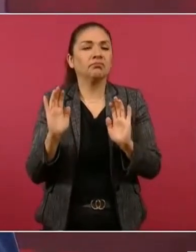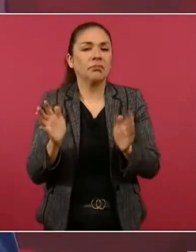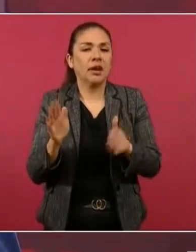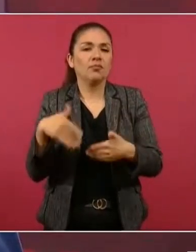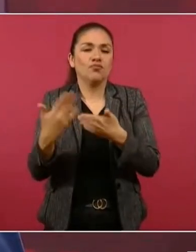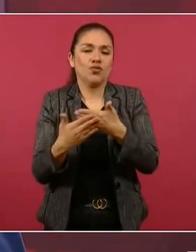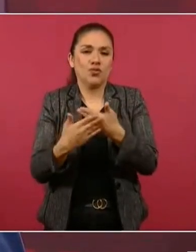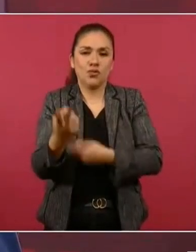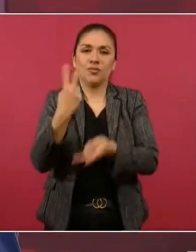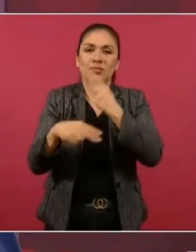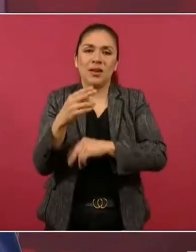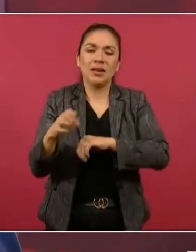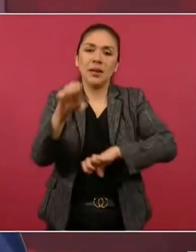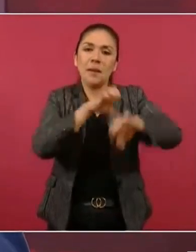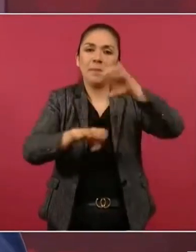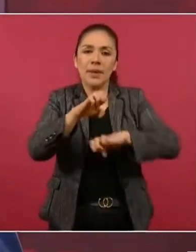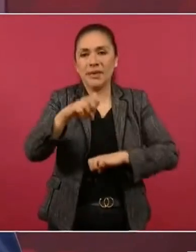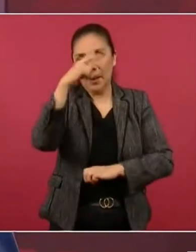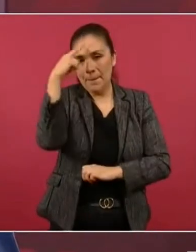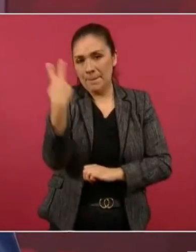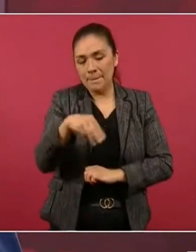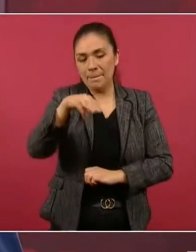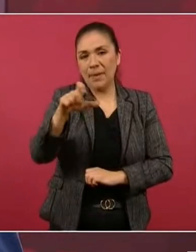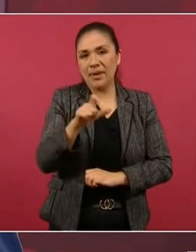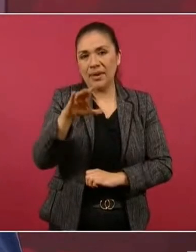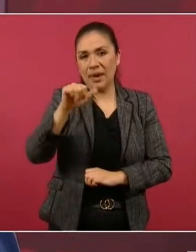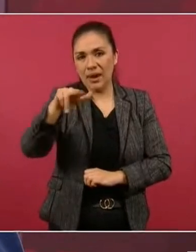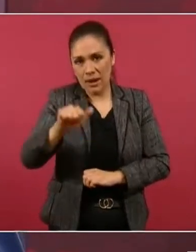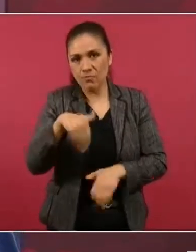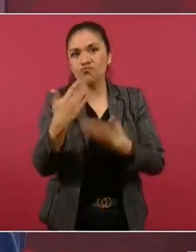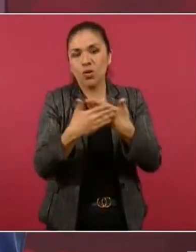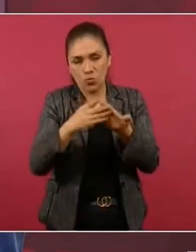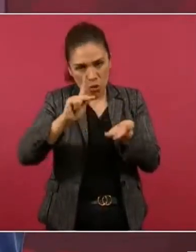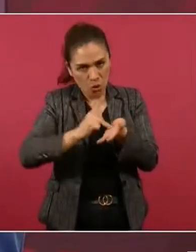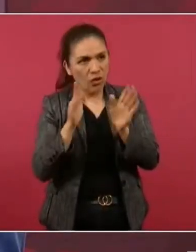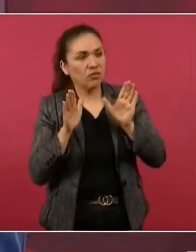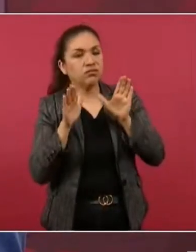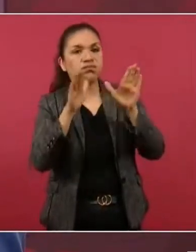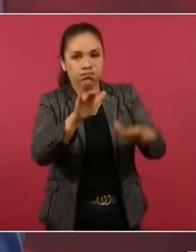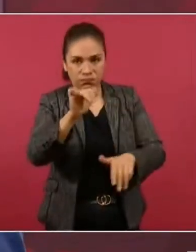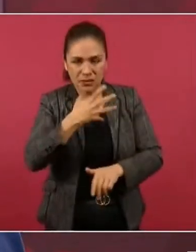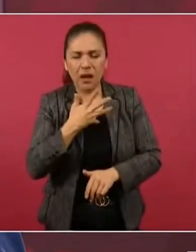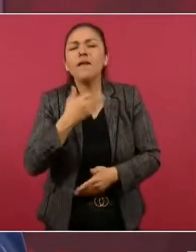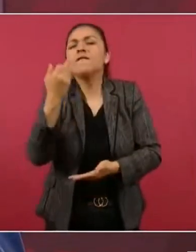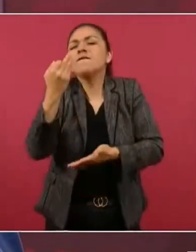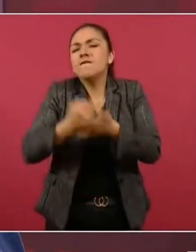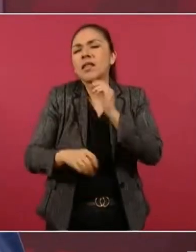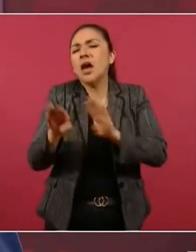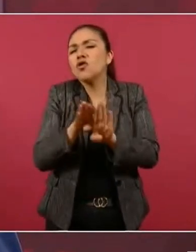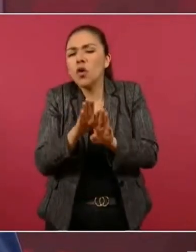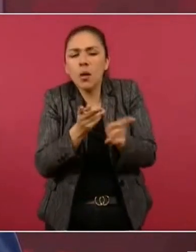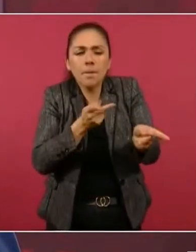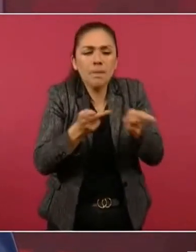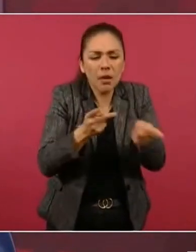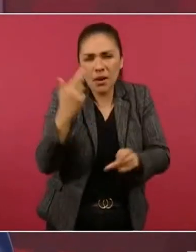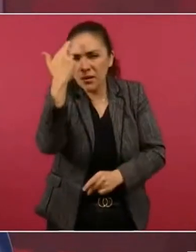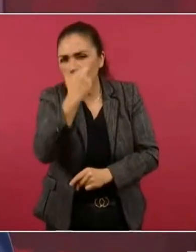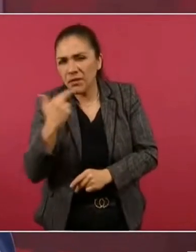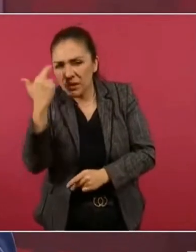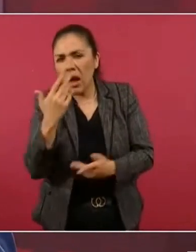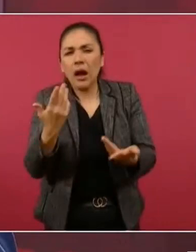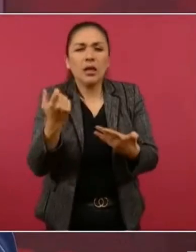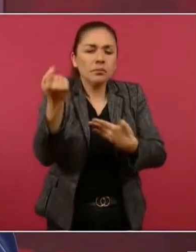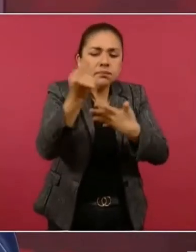mexicana va a volver a volar mexicana nos faltan ver algunas cosas se están revisando